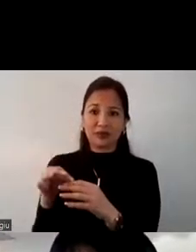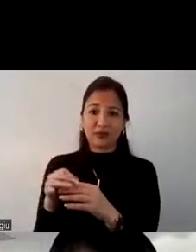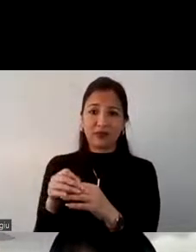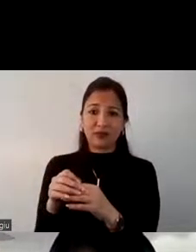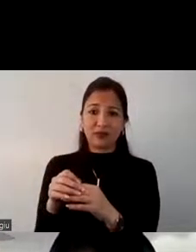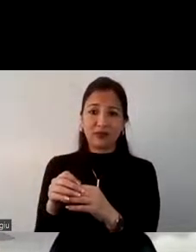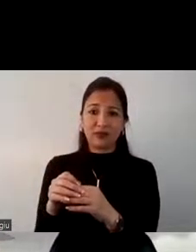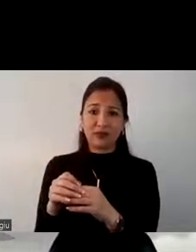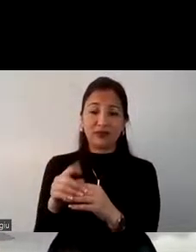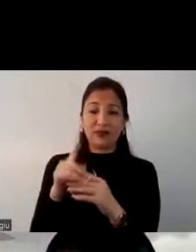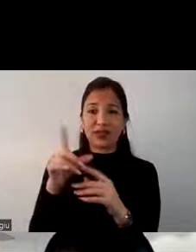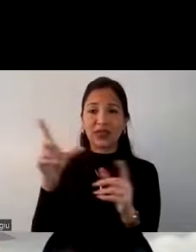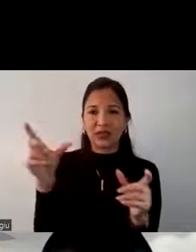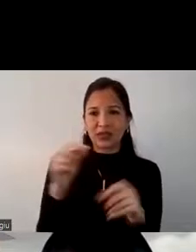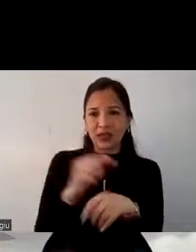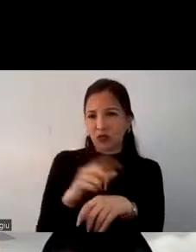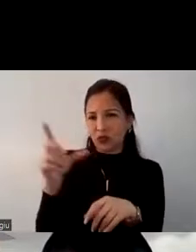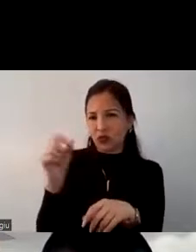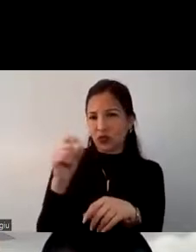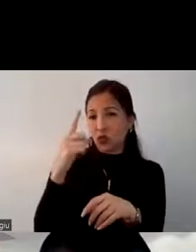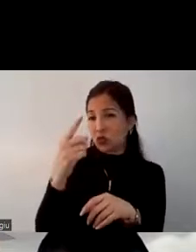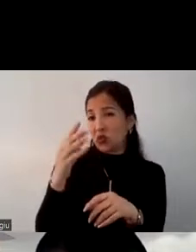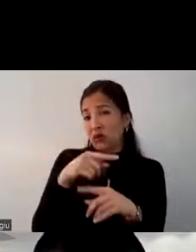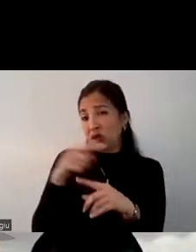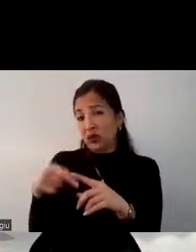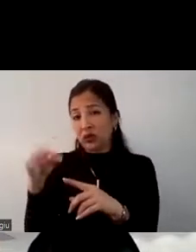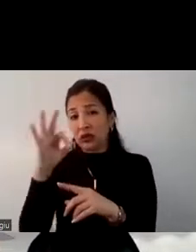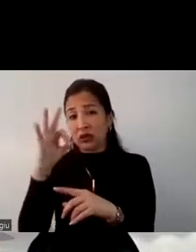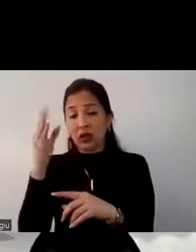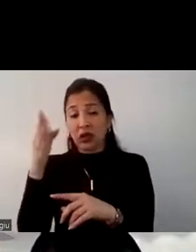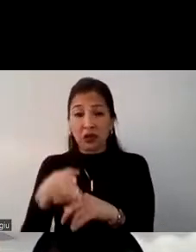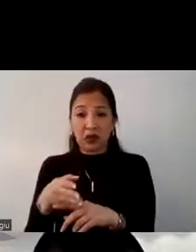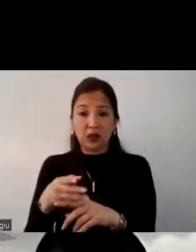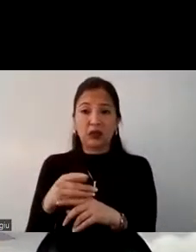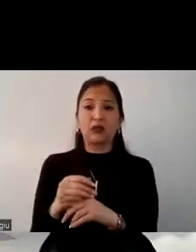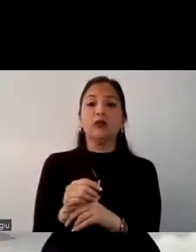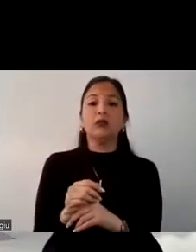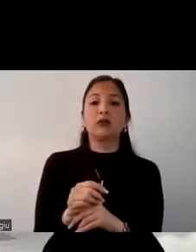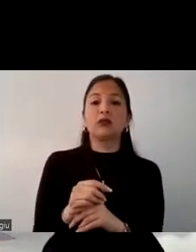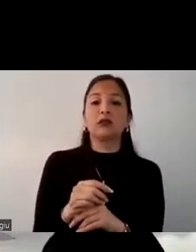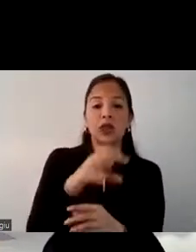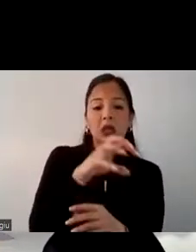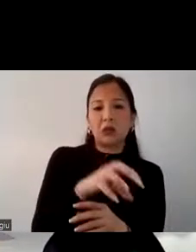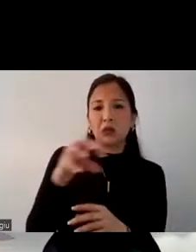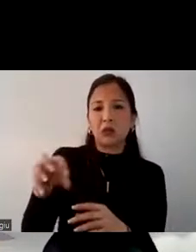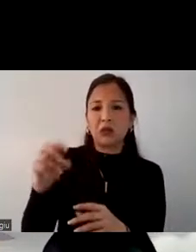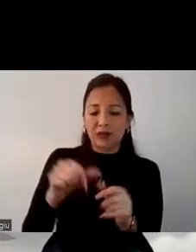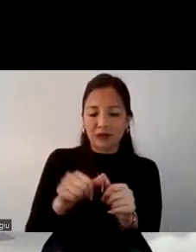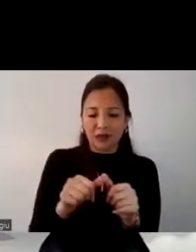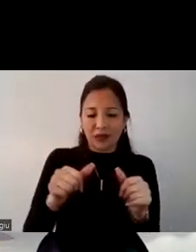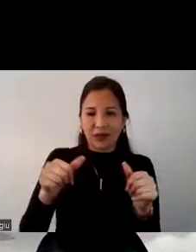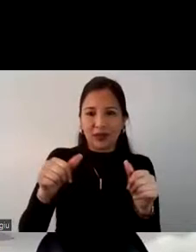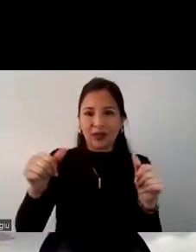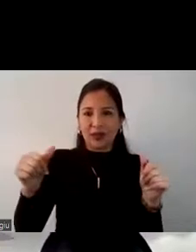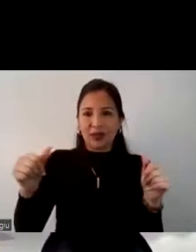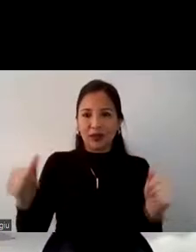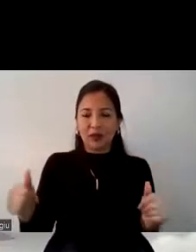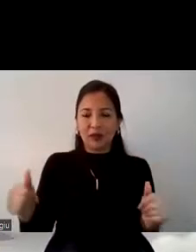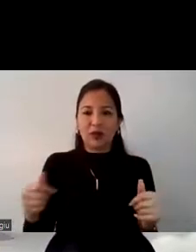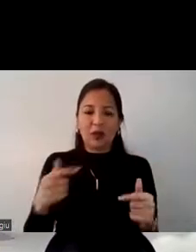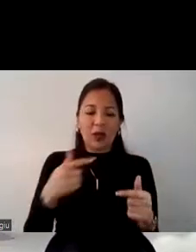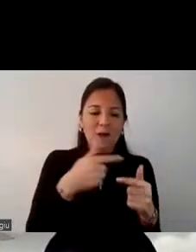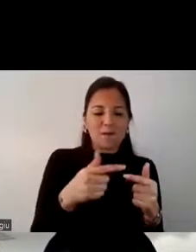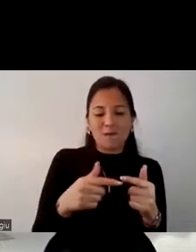tienen una estadía corta de uno a tres días podrían darse paquetes donde se les extienden esos días para